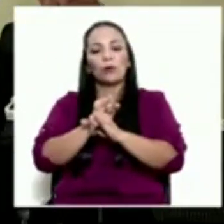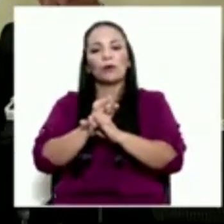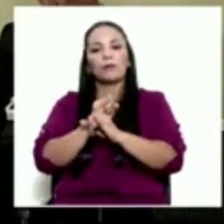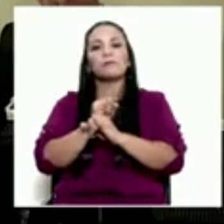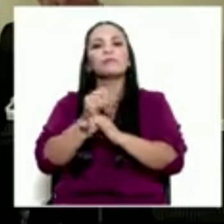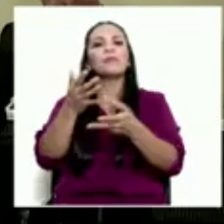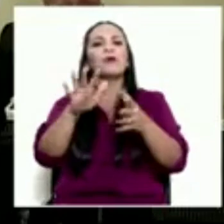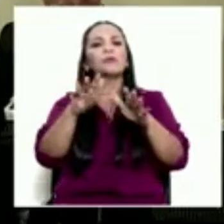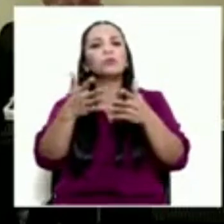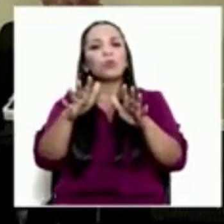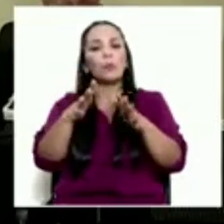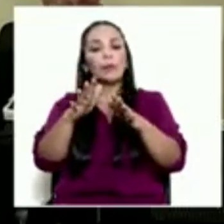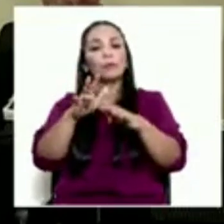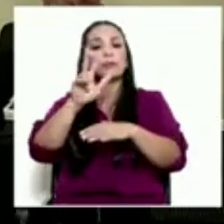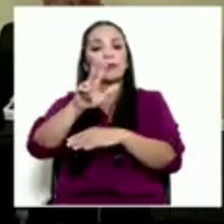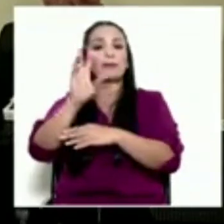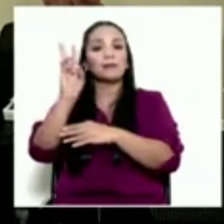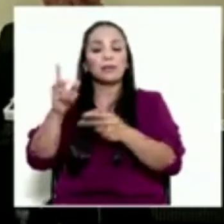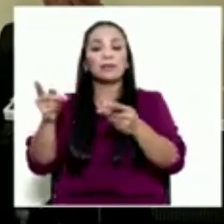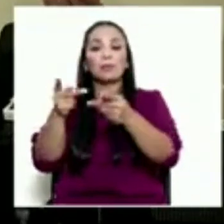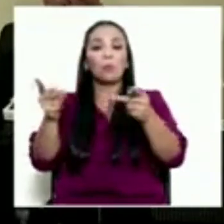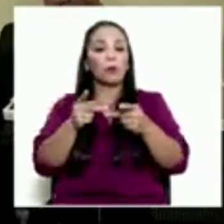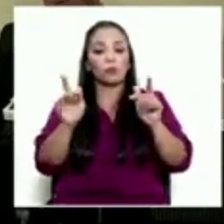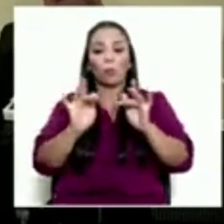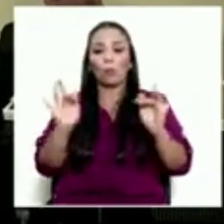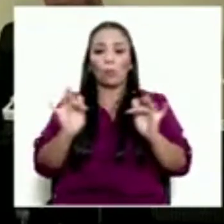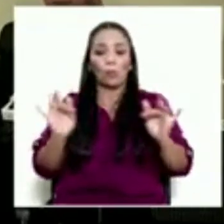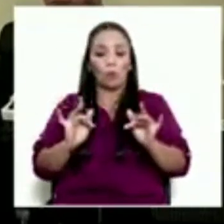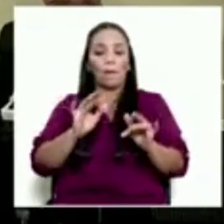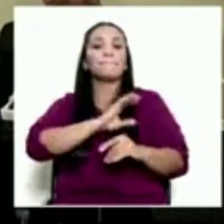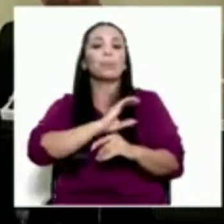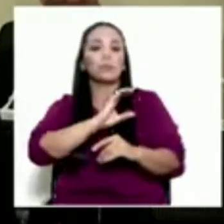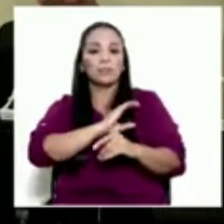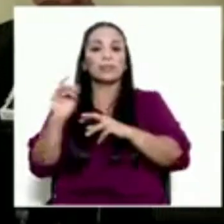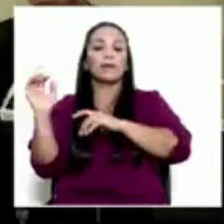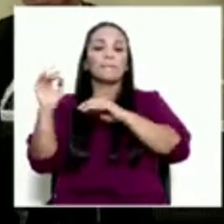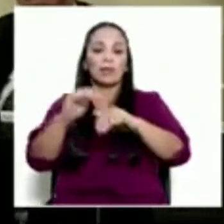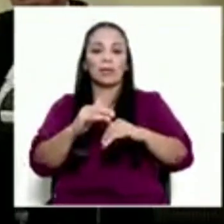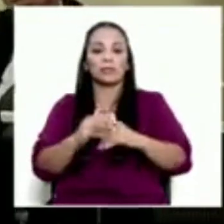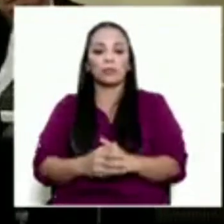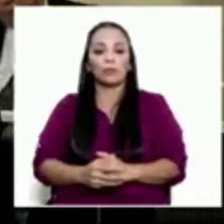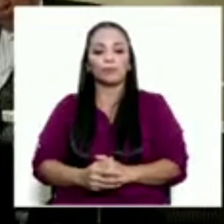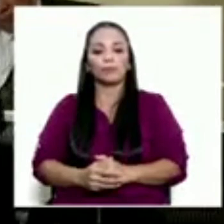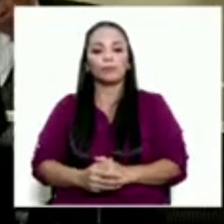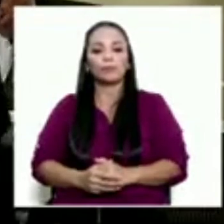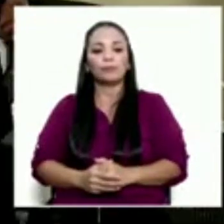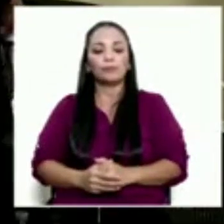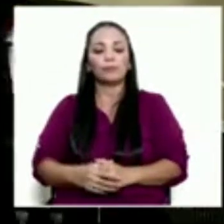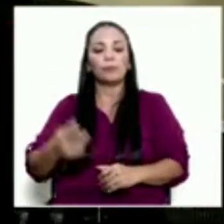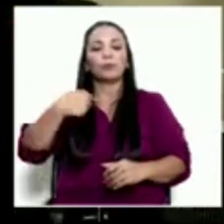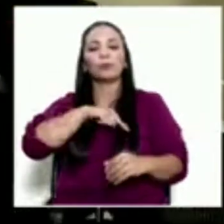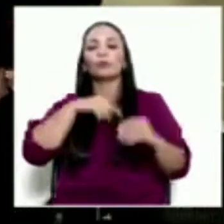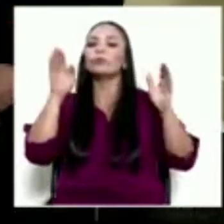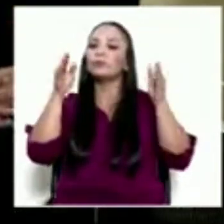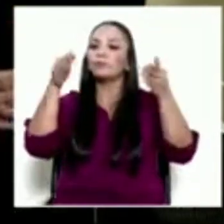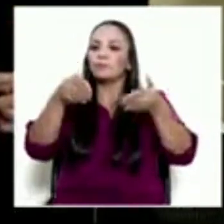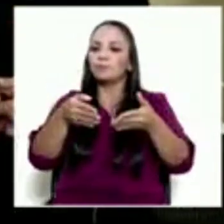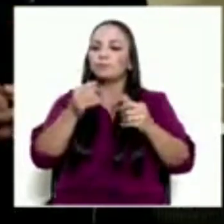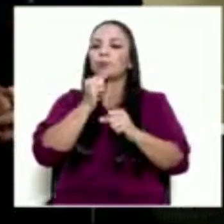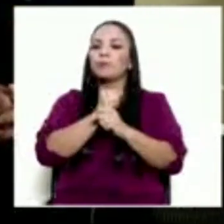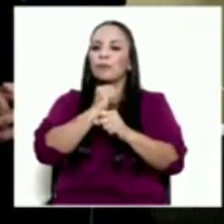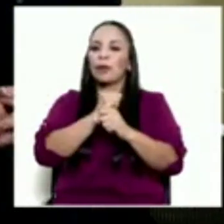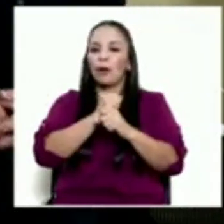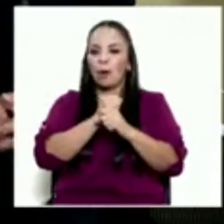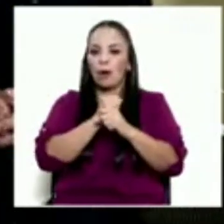alrededor de 36 plazas sin llenar de policías de migración. Nos abocamos a una labor